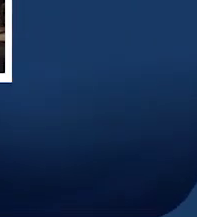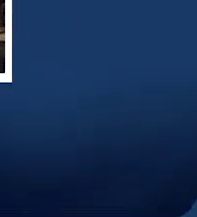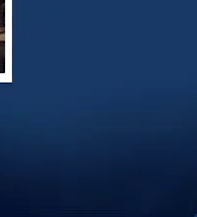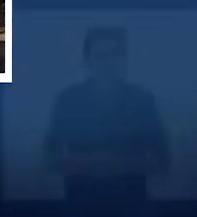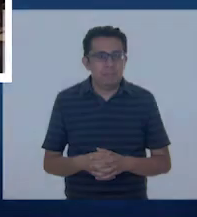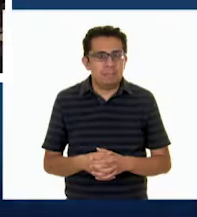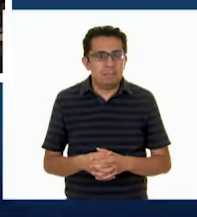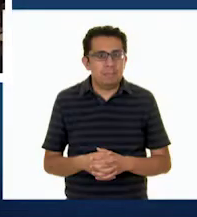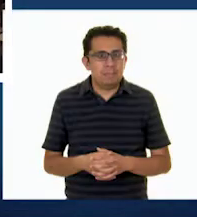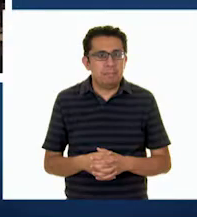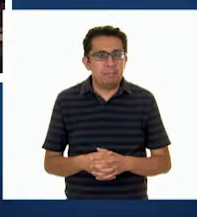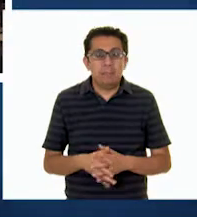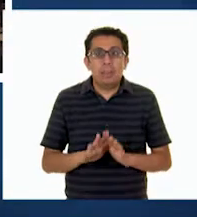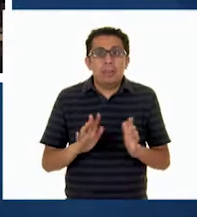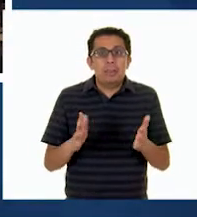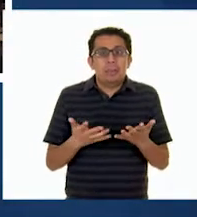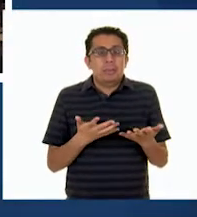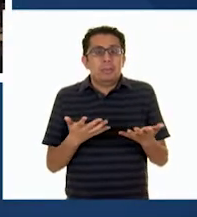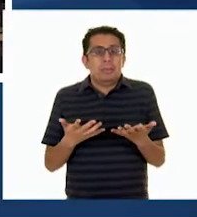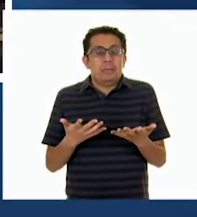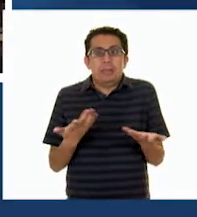No sé qué decirte.